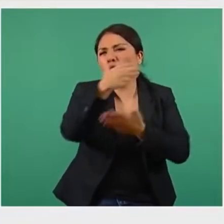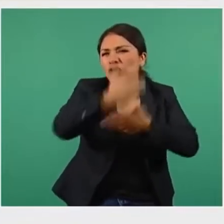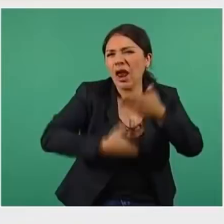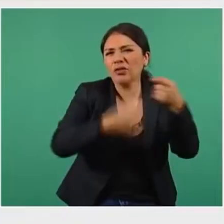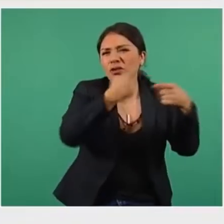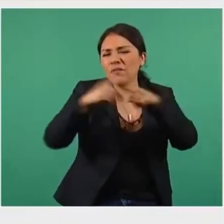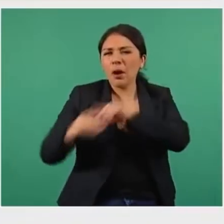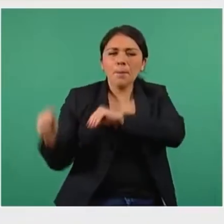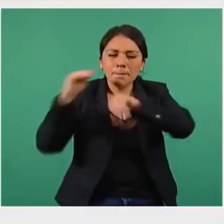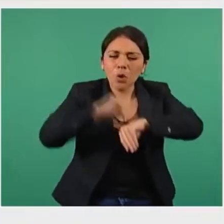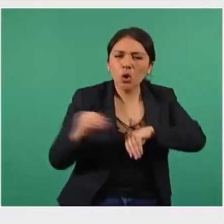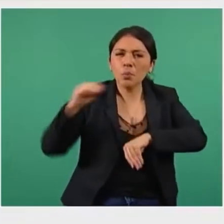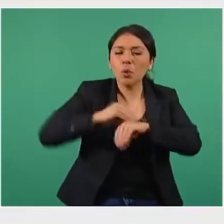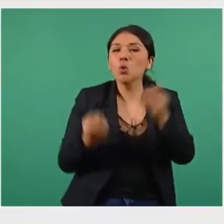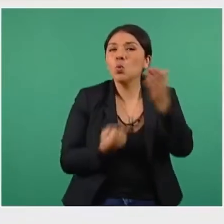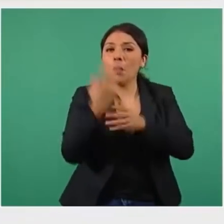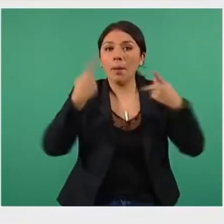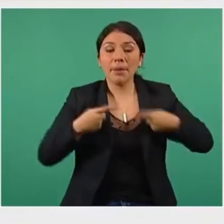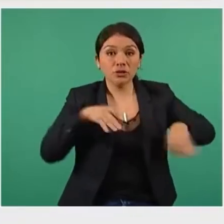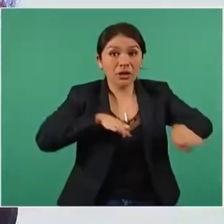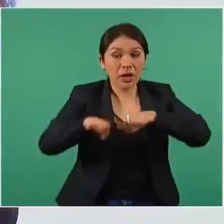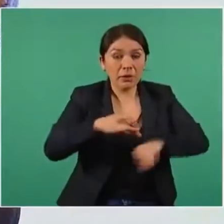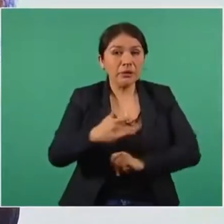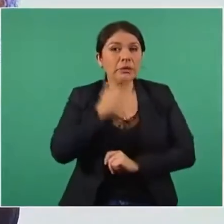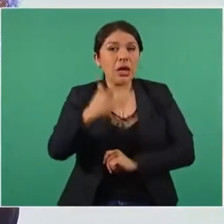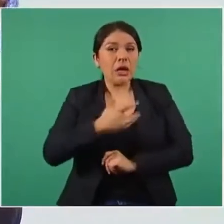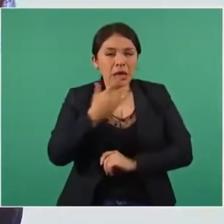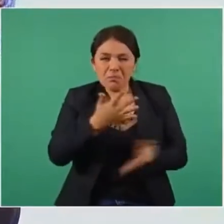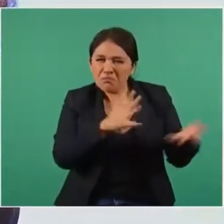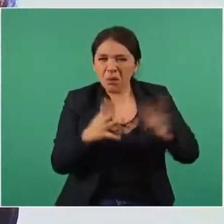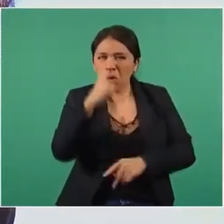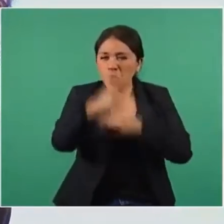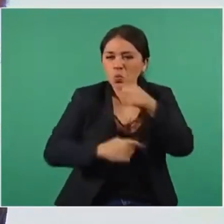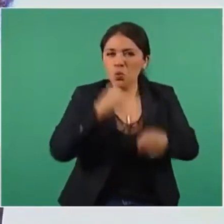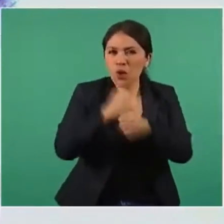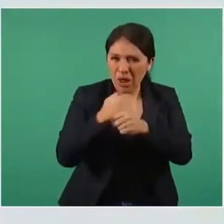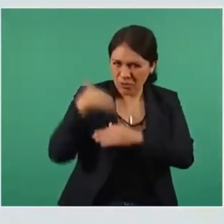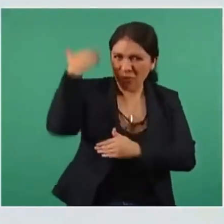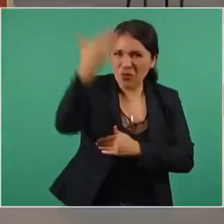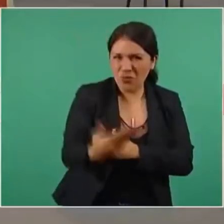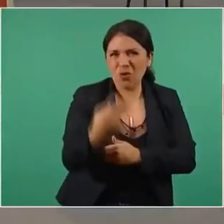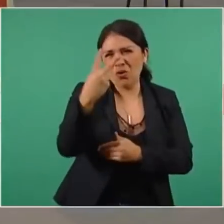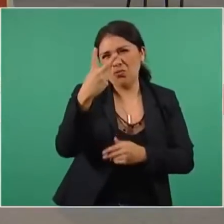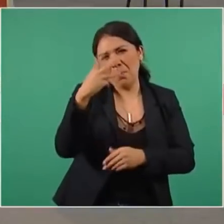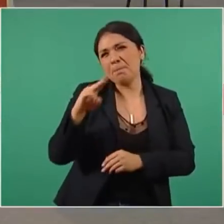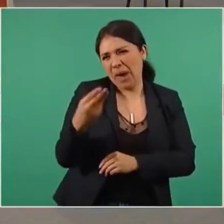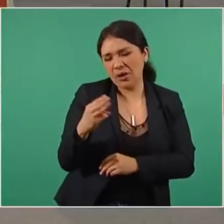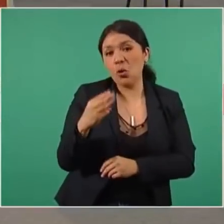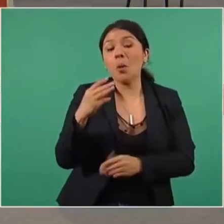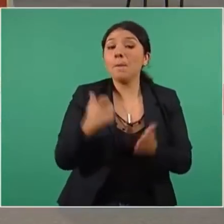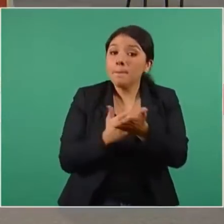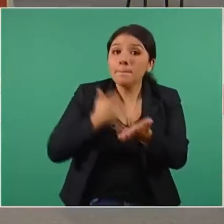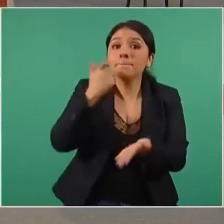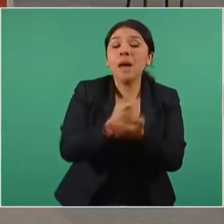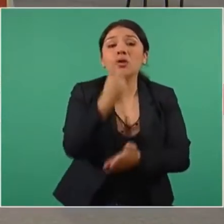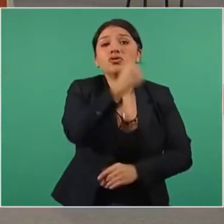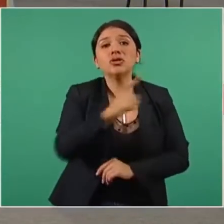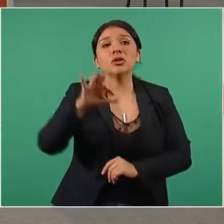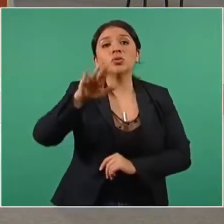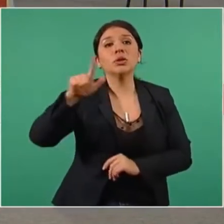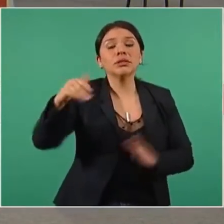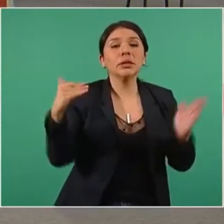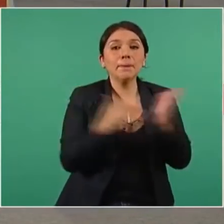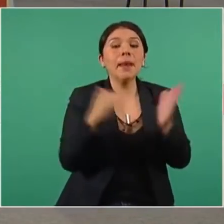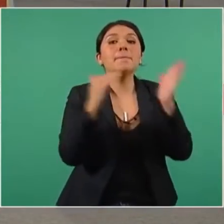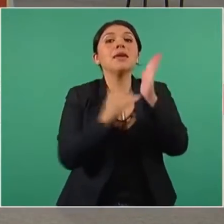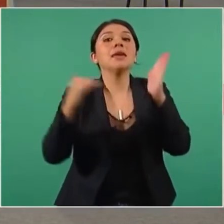se estima, se pagará para el próximo año, mayo del próximo año, 157 mil millones